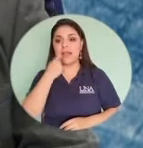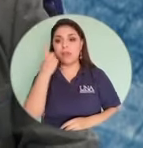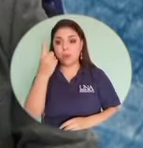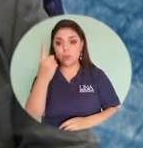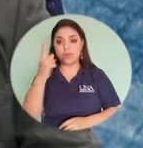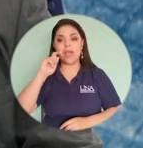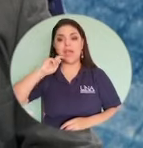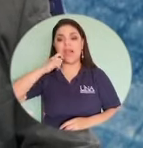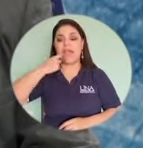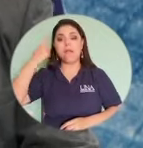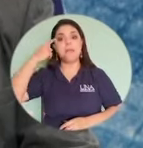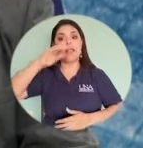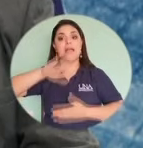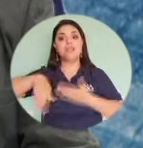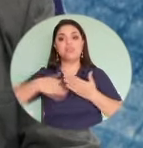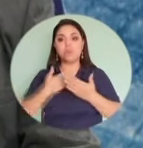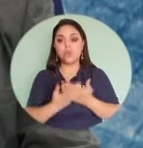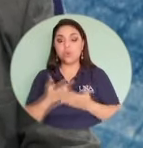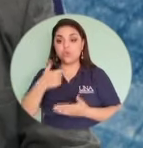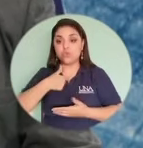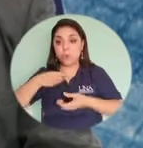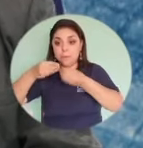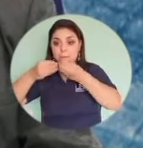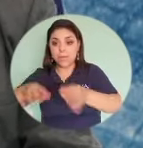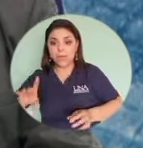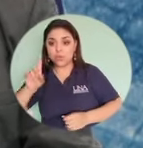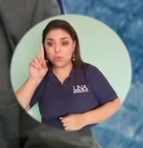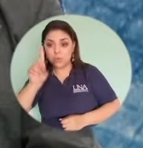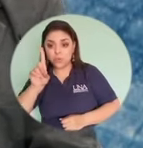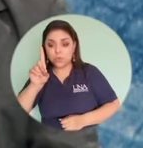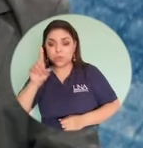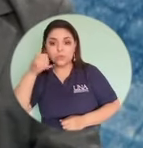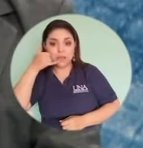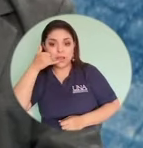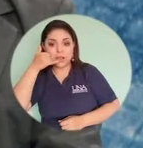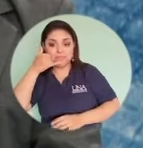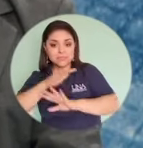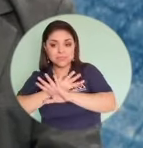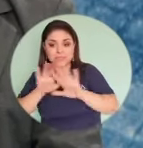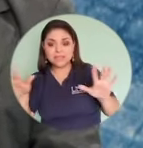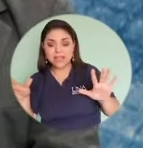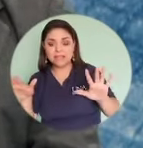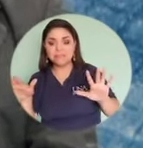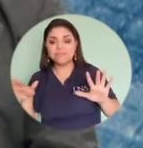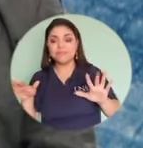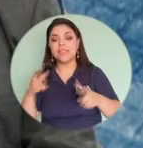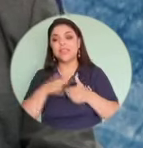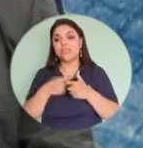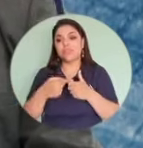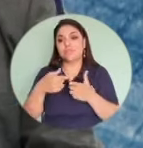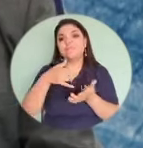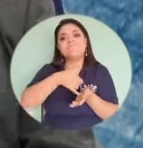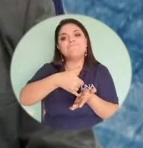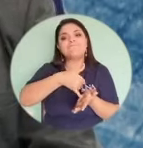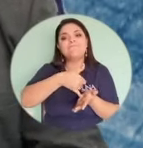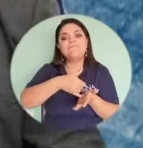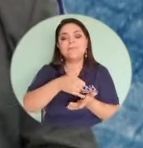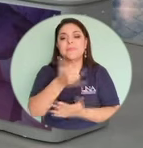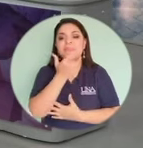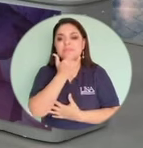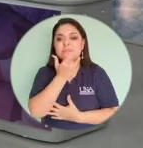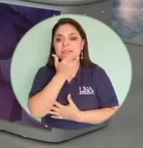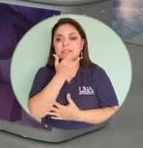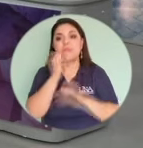misma clave, una clave universal para todo, con solo que pierda un dispositivo o dentro de la vulnerabilidad que todos tenemos,